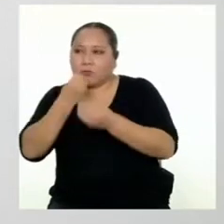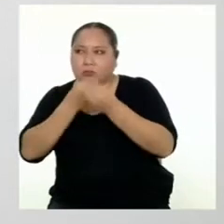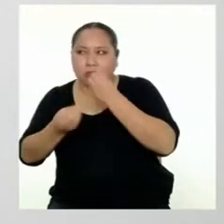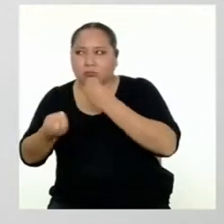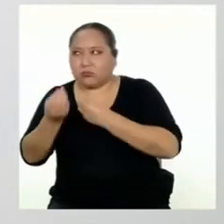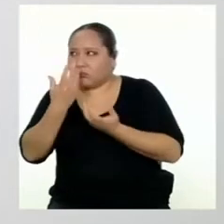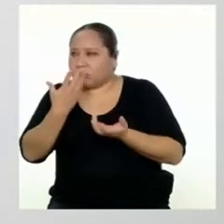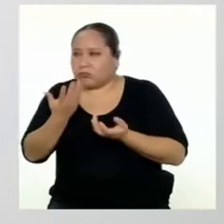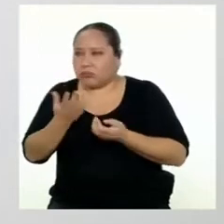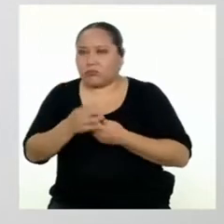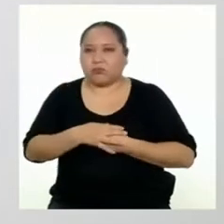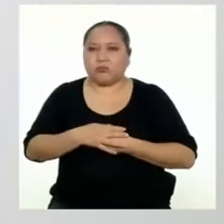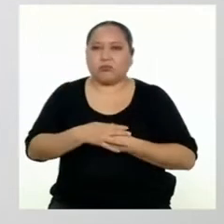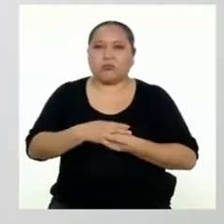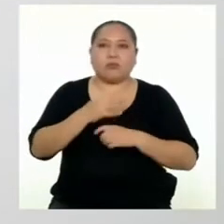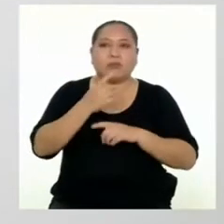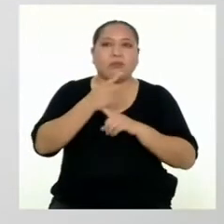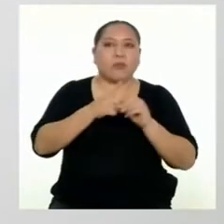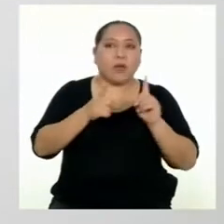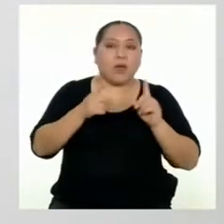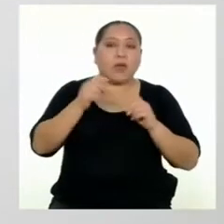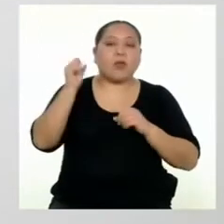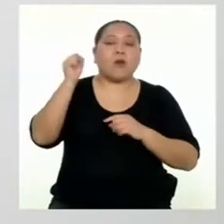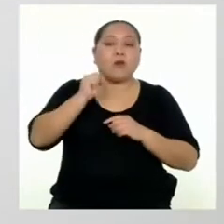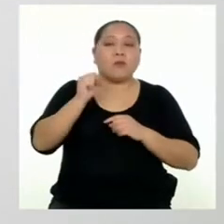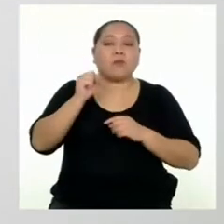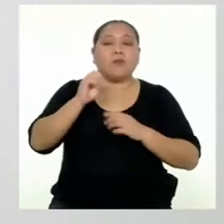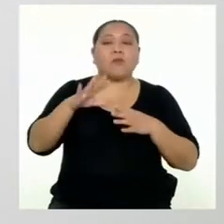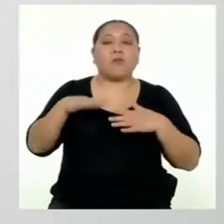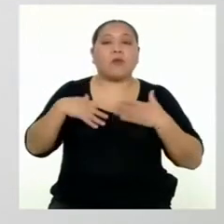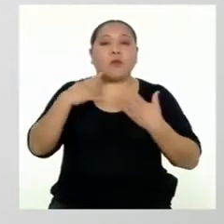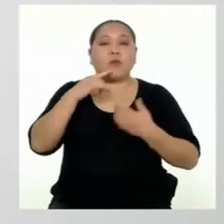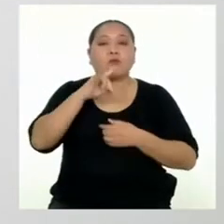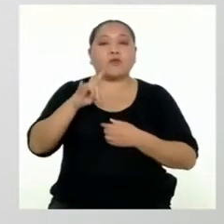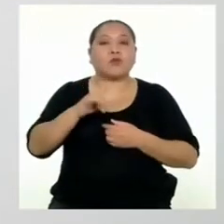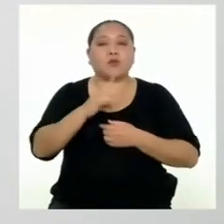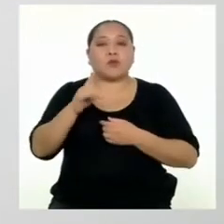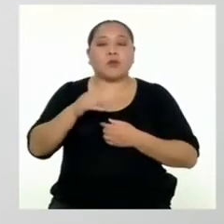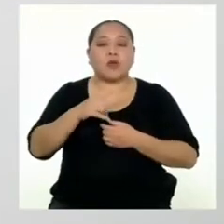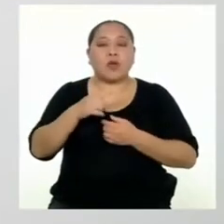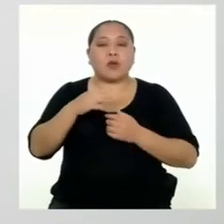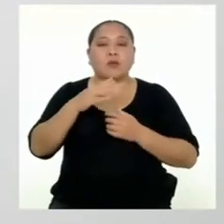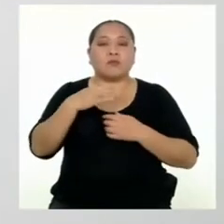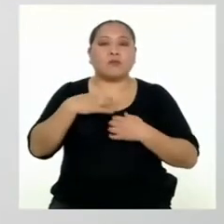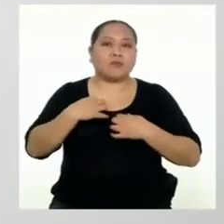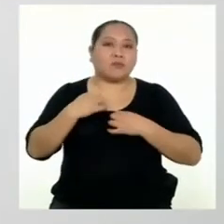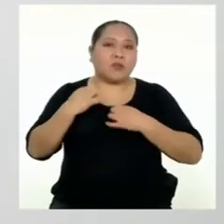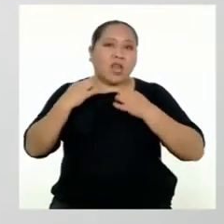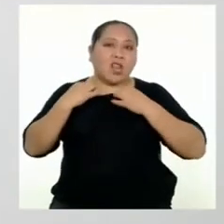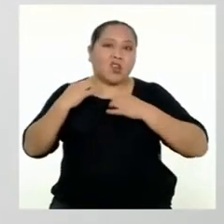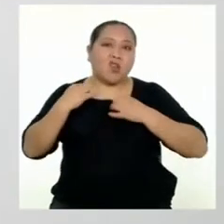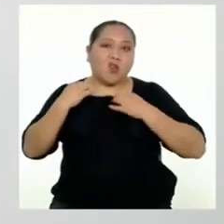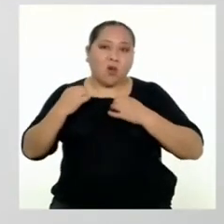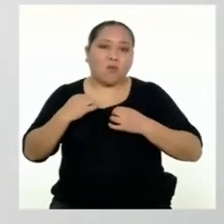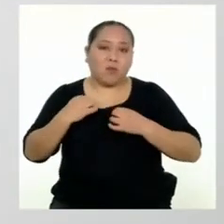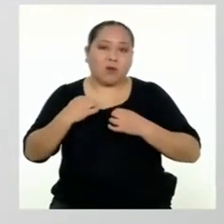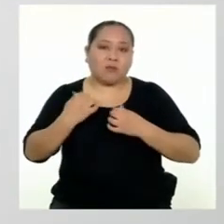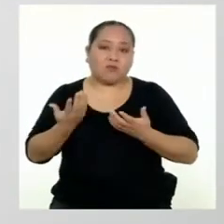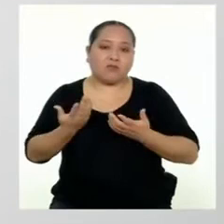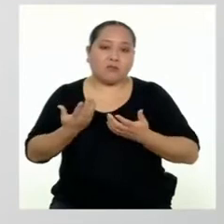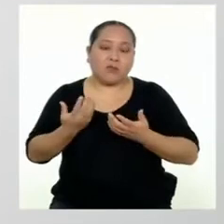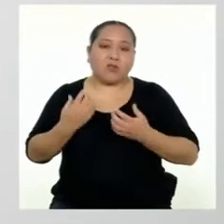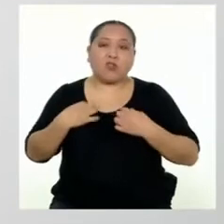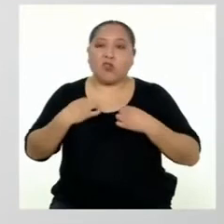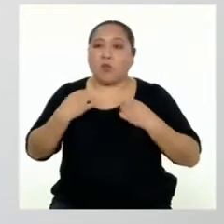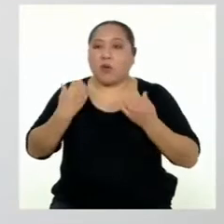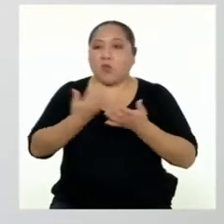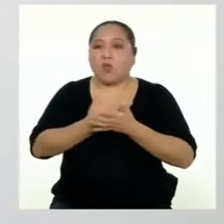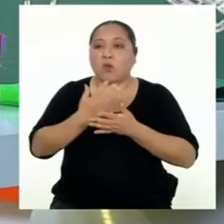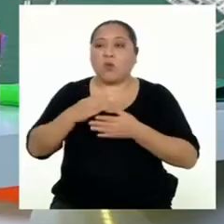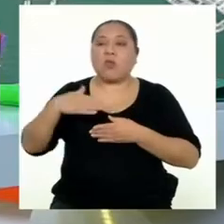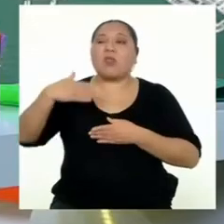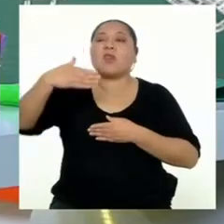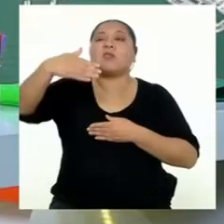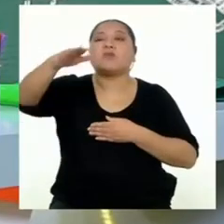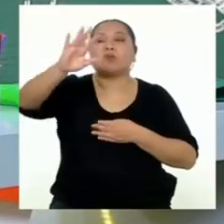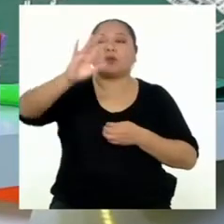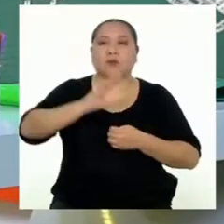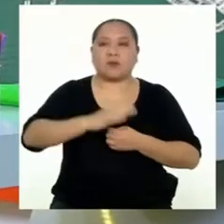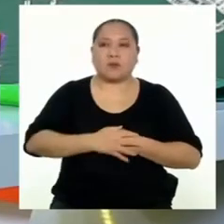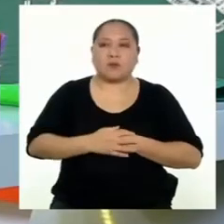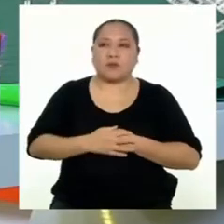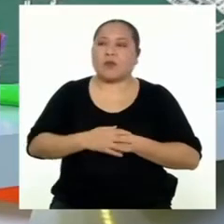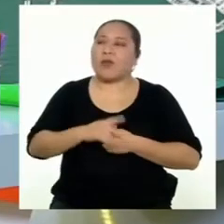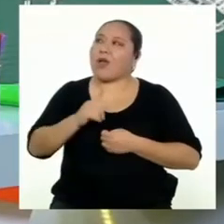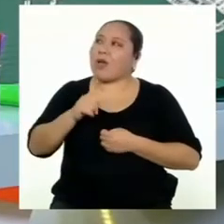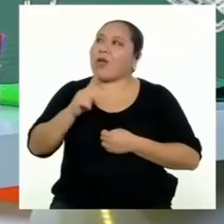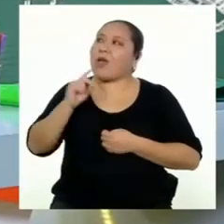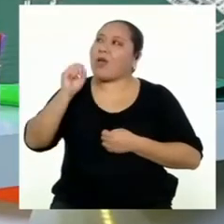alimentación. Pero podríamos utilizar el presupuesto de vestimenta y comprar ropa nueva después. Algo